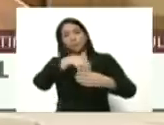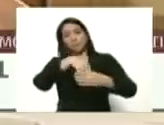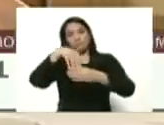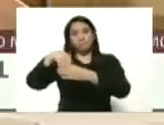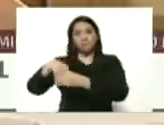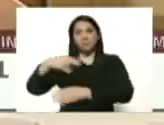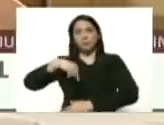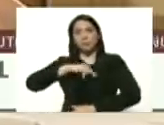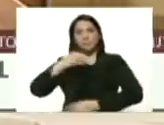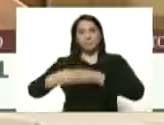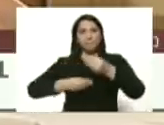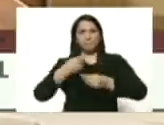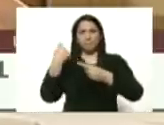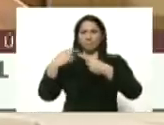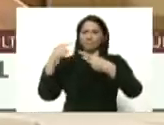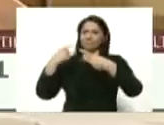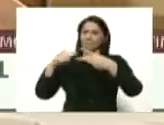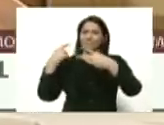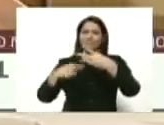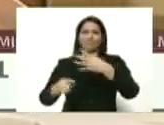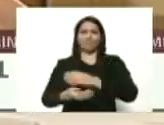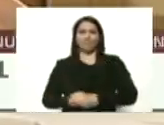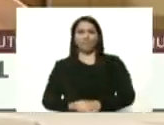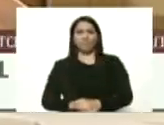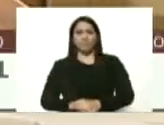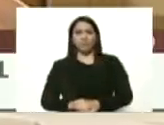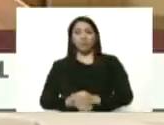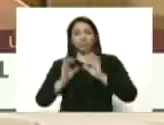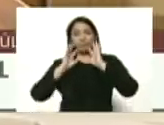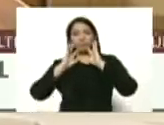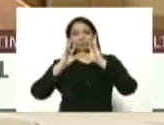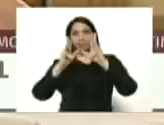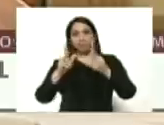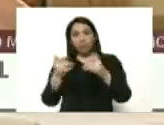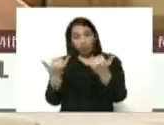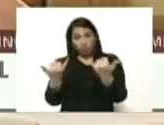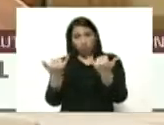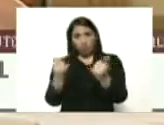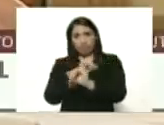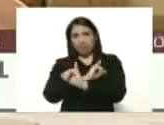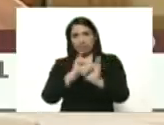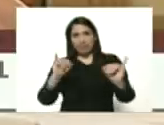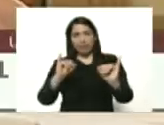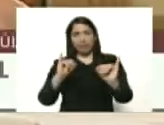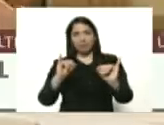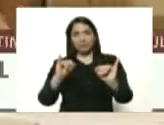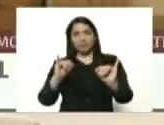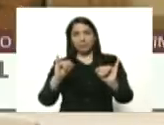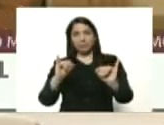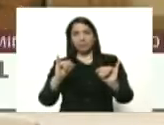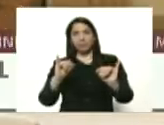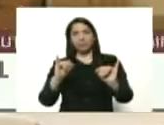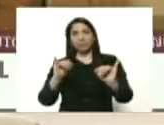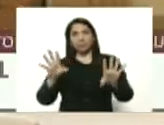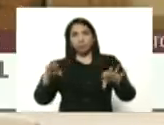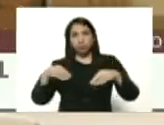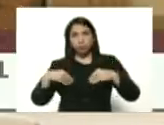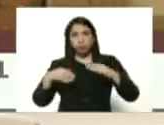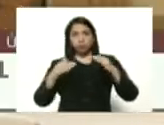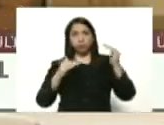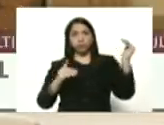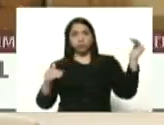hemos realizado una serie de recomendaciones que ahorita están siendo ponderadas por el